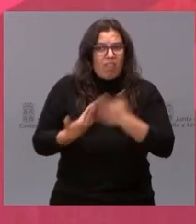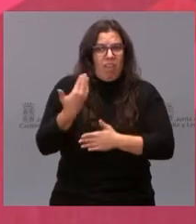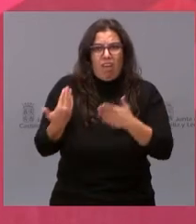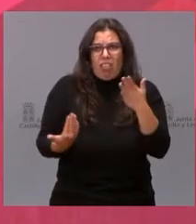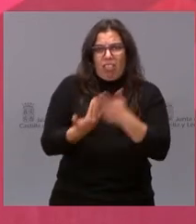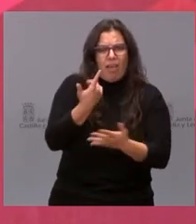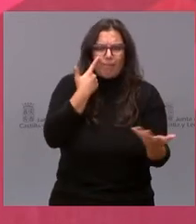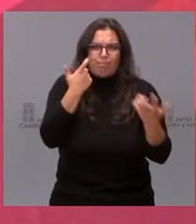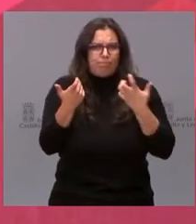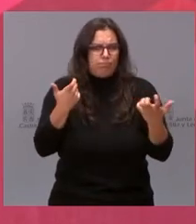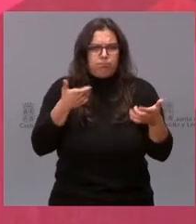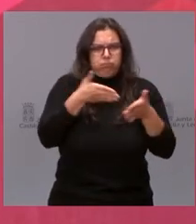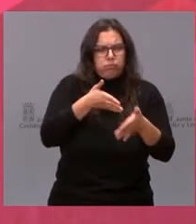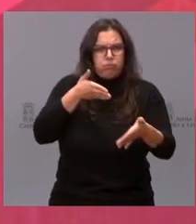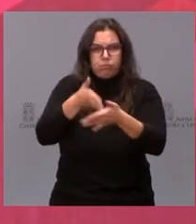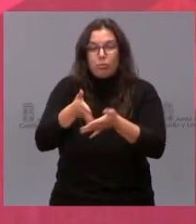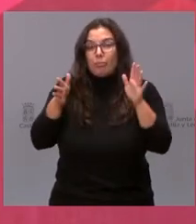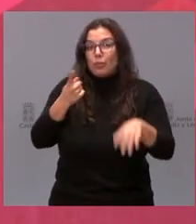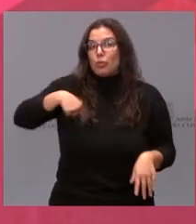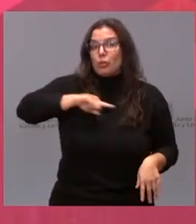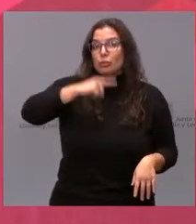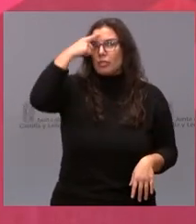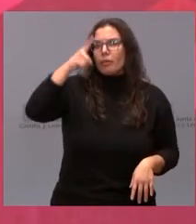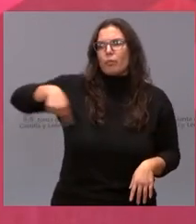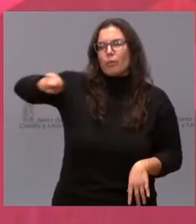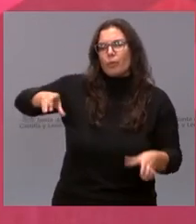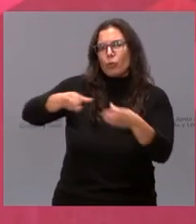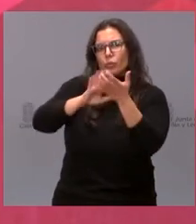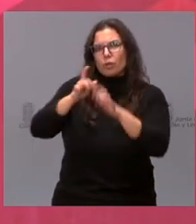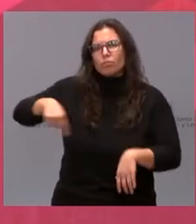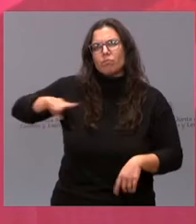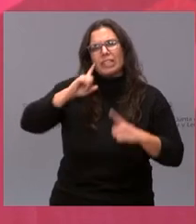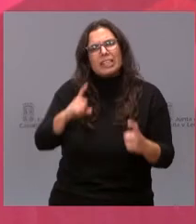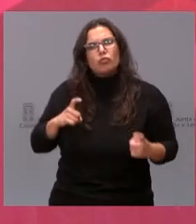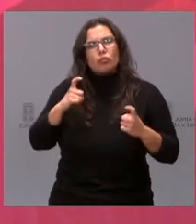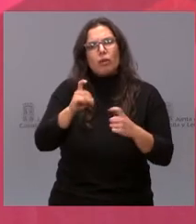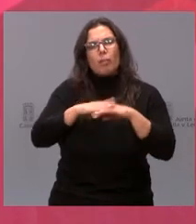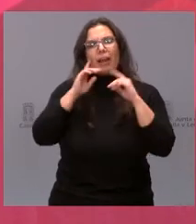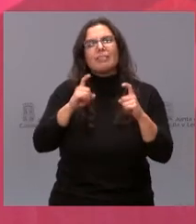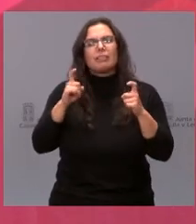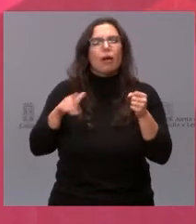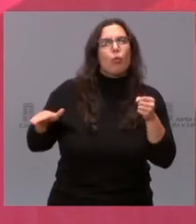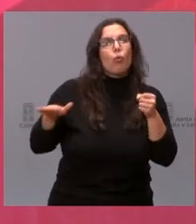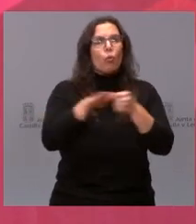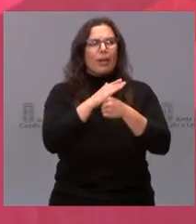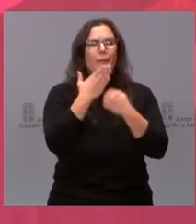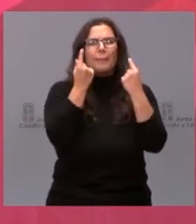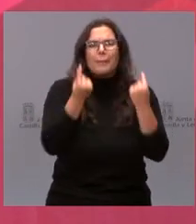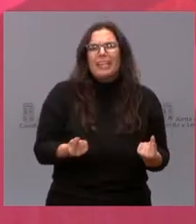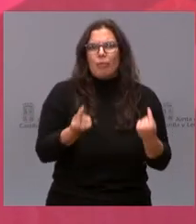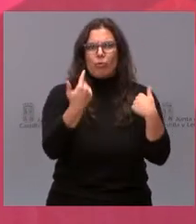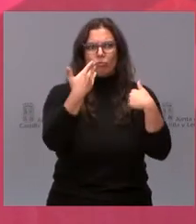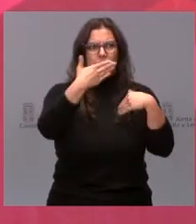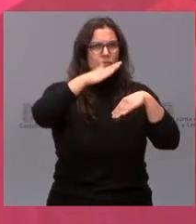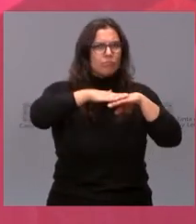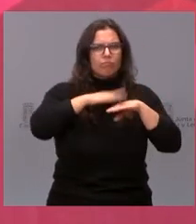manifiestan. Pero sabemos que desde la Junta se están haciendo esfuerzos para cubrir todas estas necesidades mínimas, para